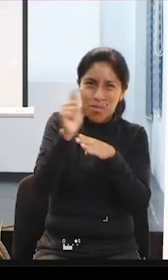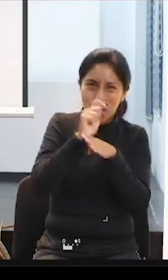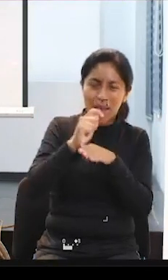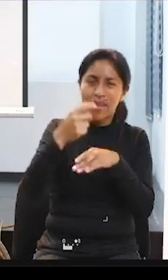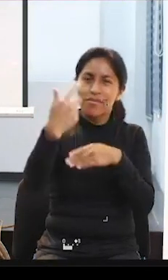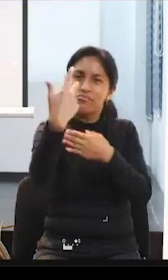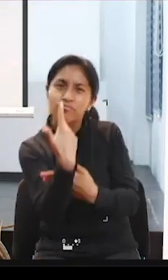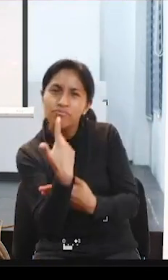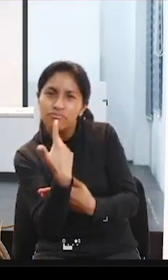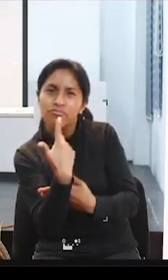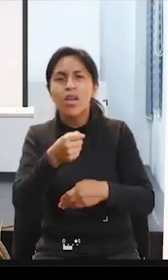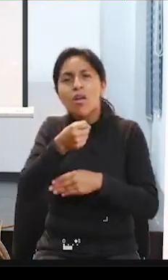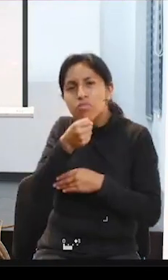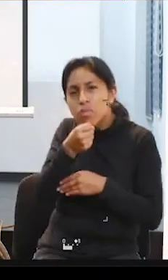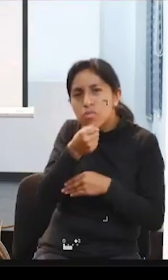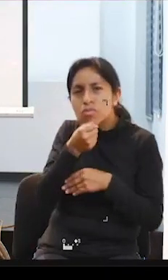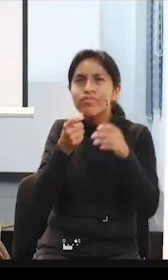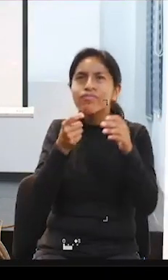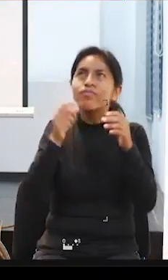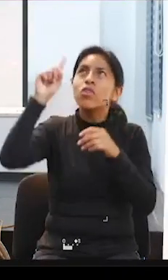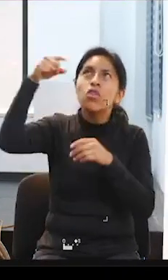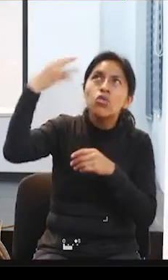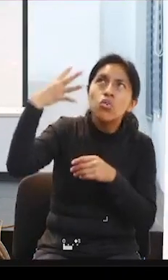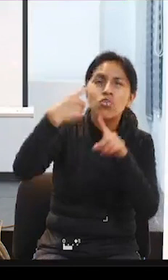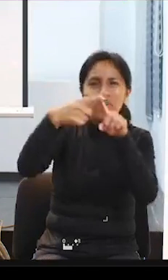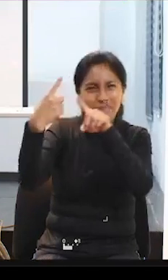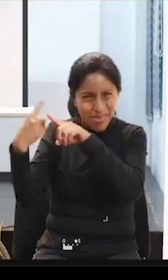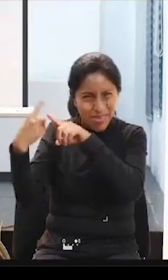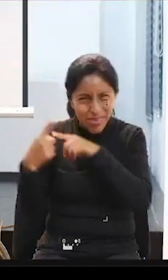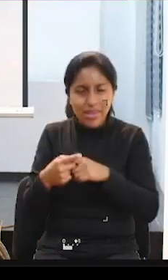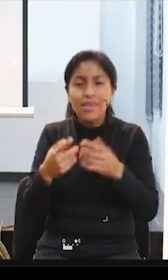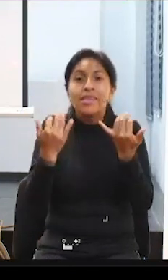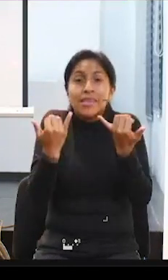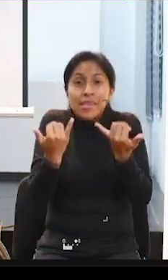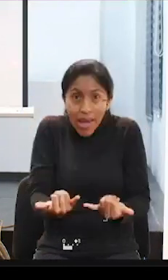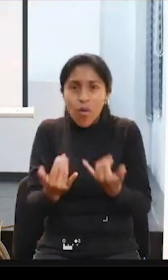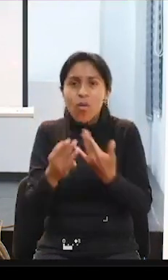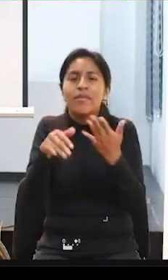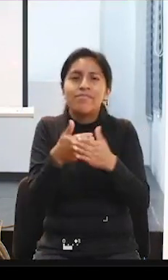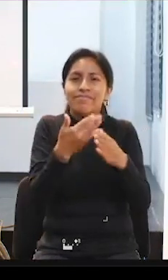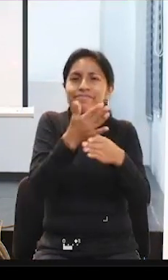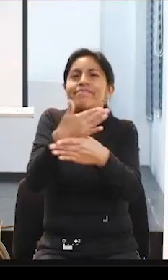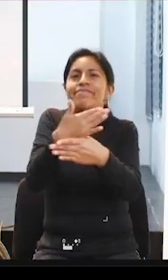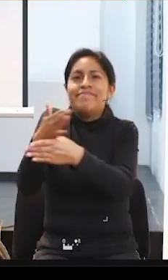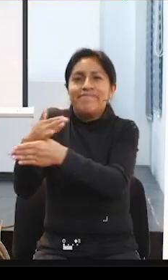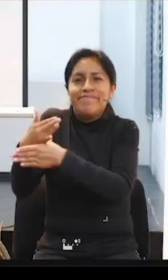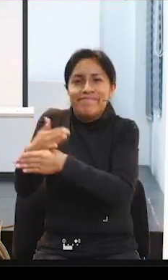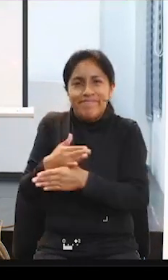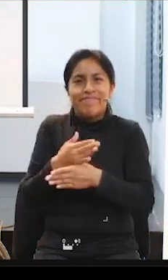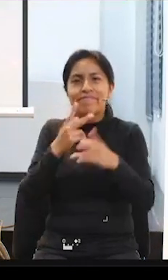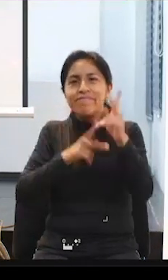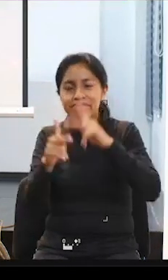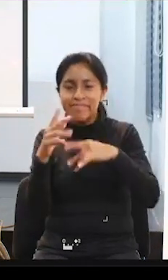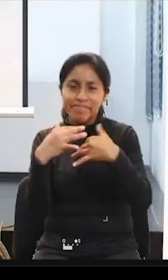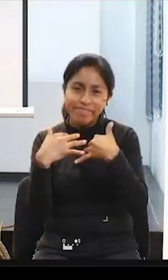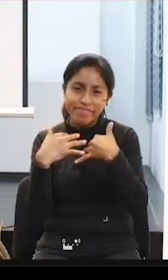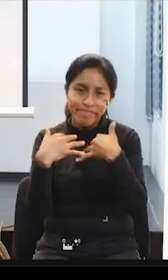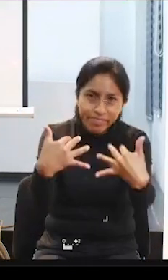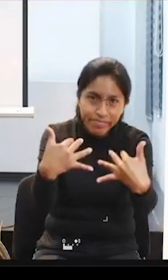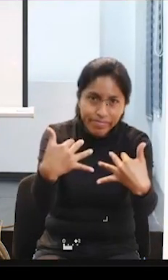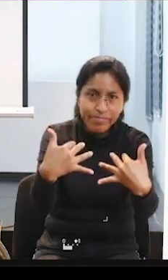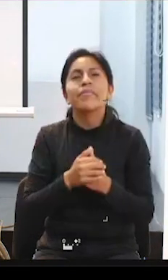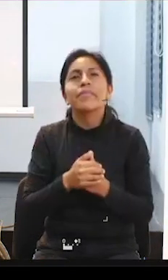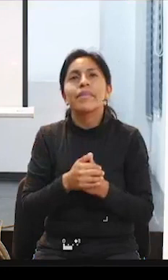espacios en los cuales compartimos ya con muchas personas, pues puedan reflejar